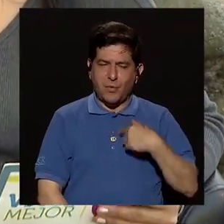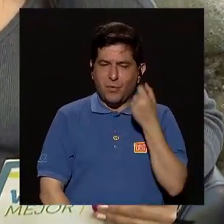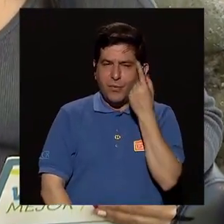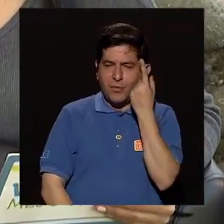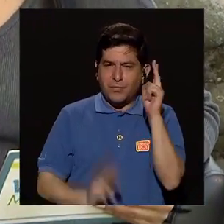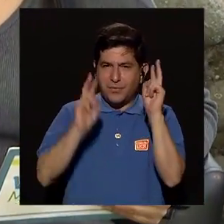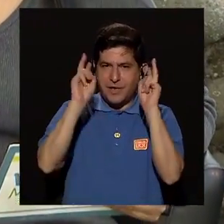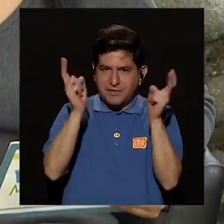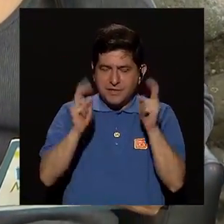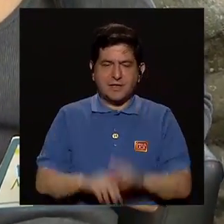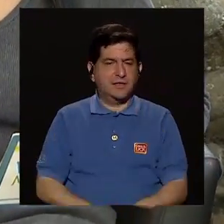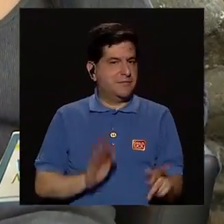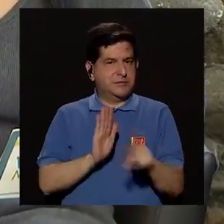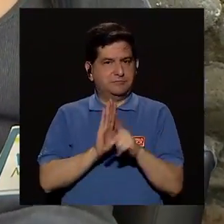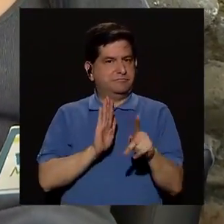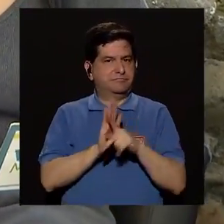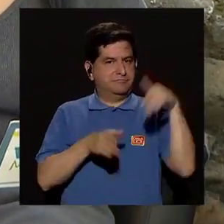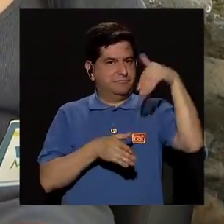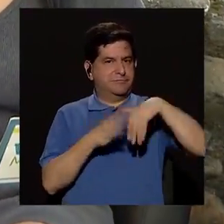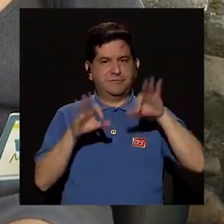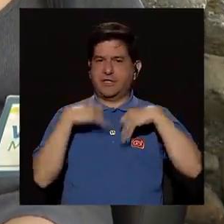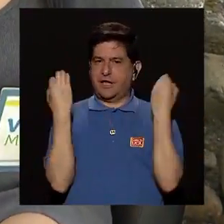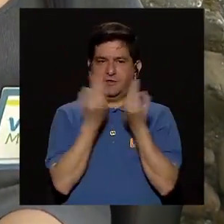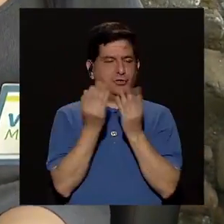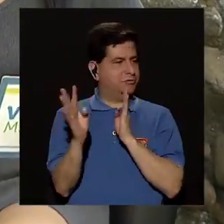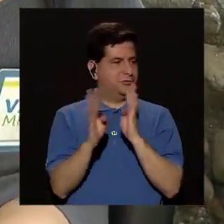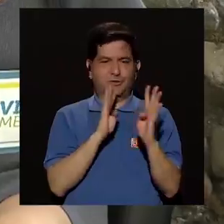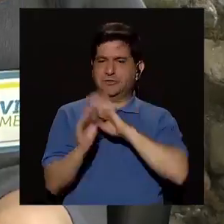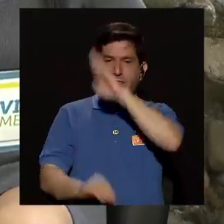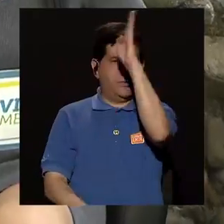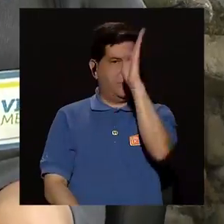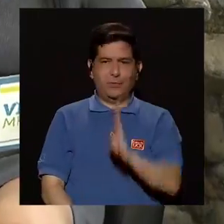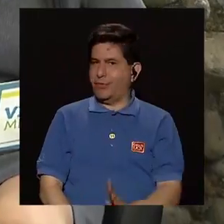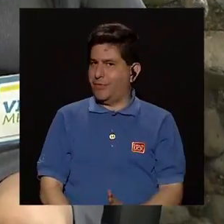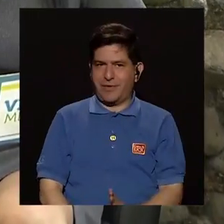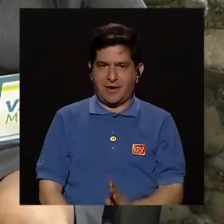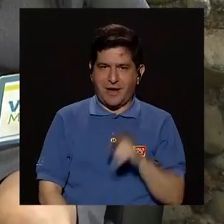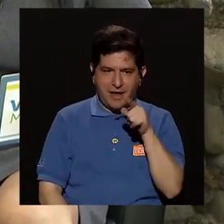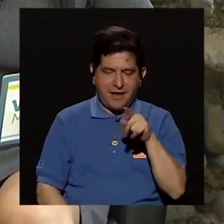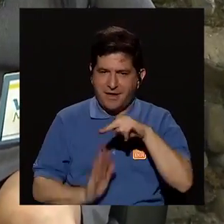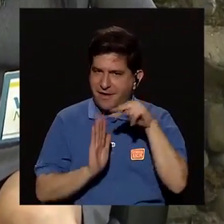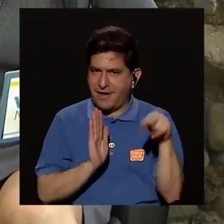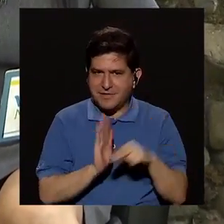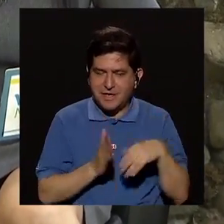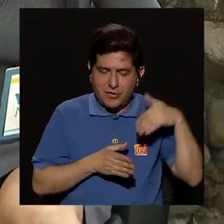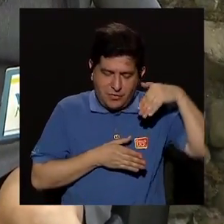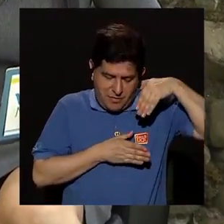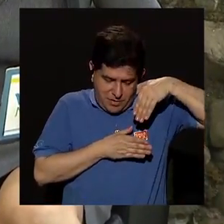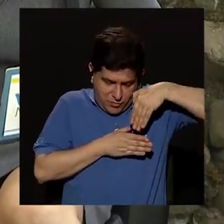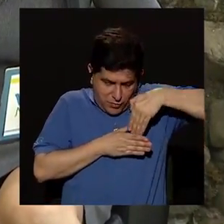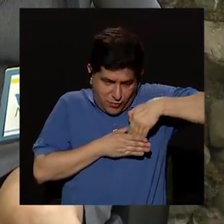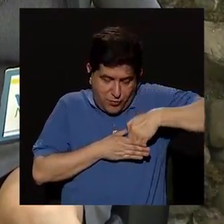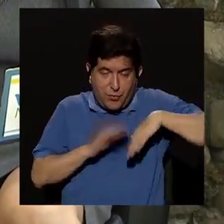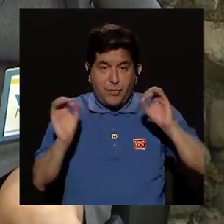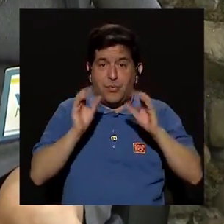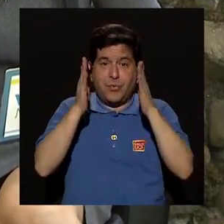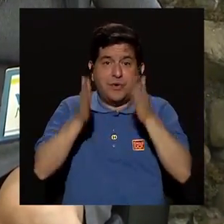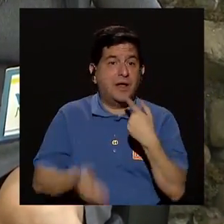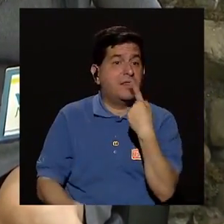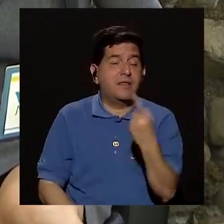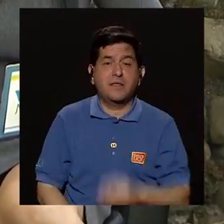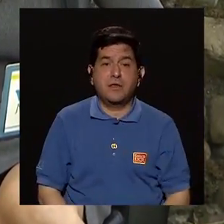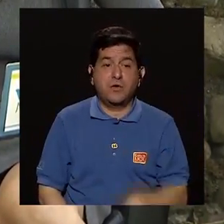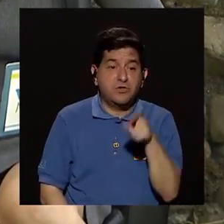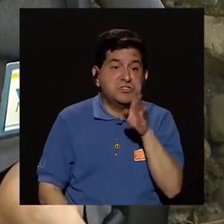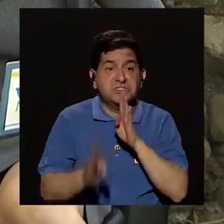entiende que hay temas que son tabú en la familia, no se hablan, nunca se hablaron. Y usted esa norma la interioriza sin que nadie se la haya dicho